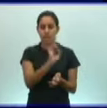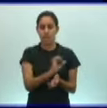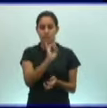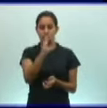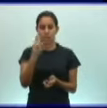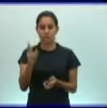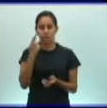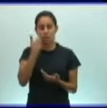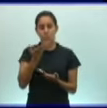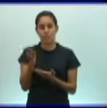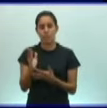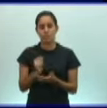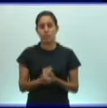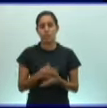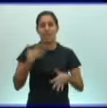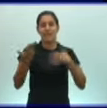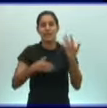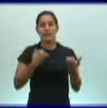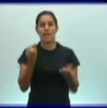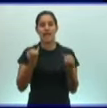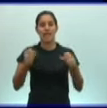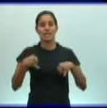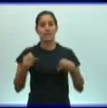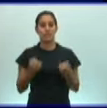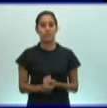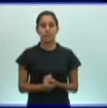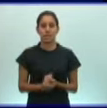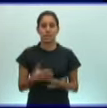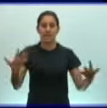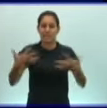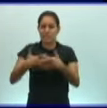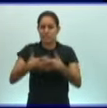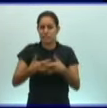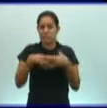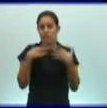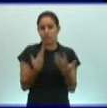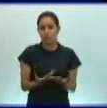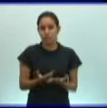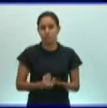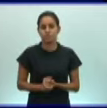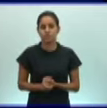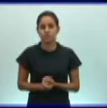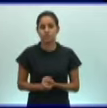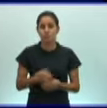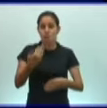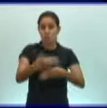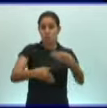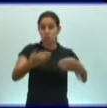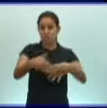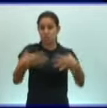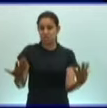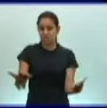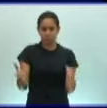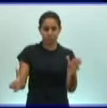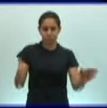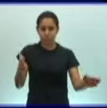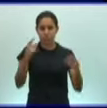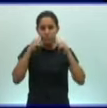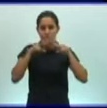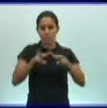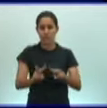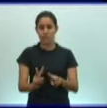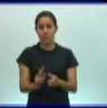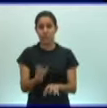actividad independiente que está relacionada con los ciclos de vida de estos platermintos y nematermintos parásitos.